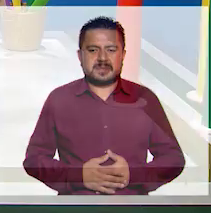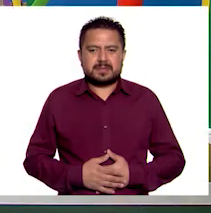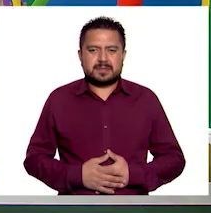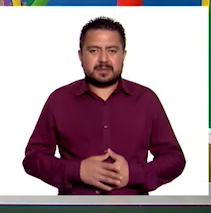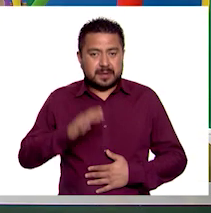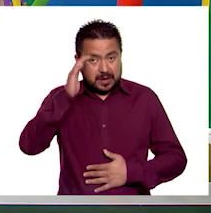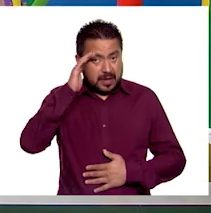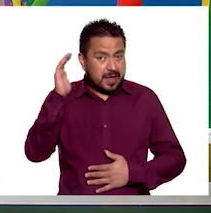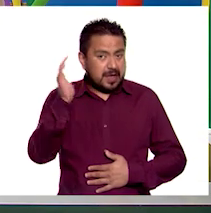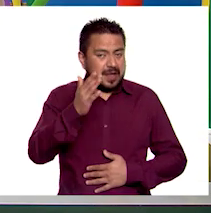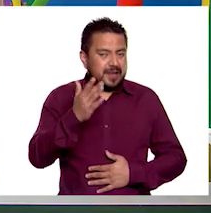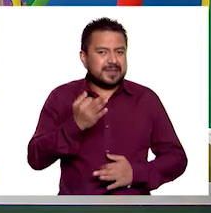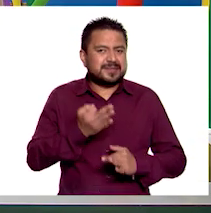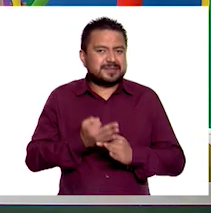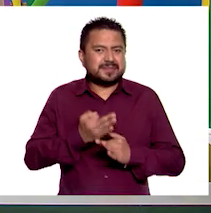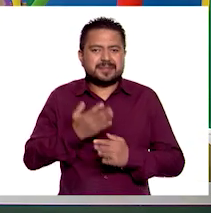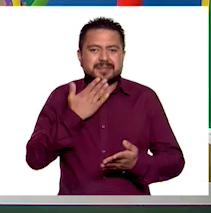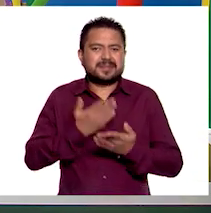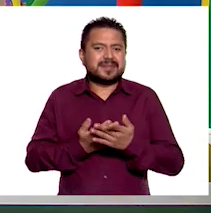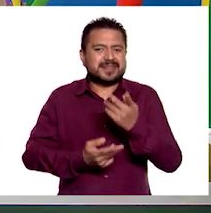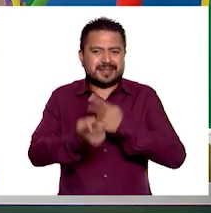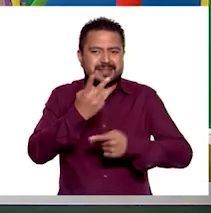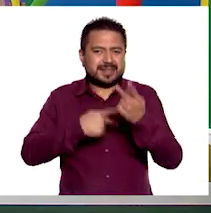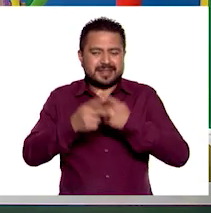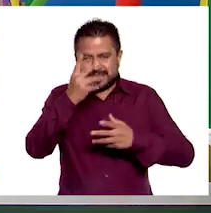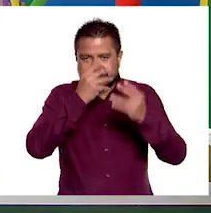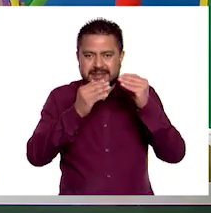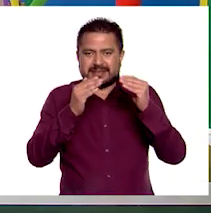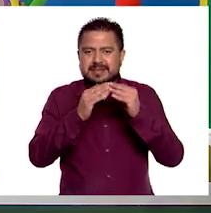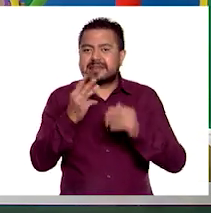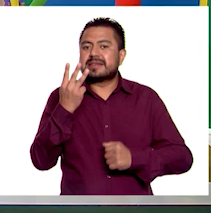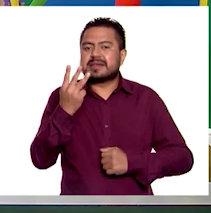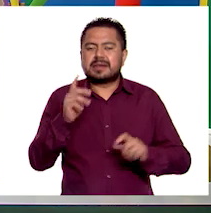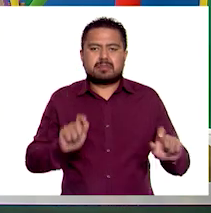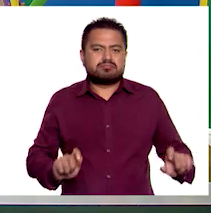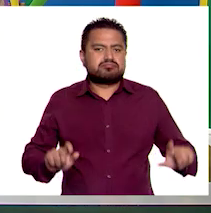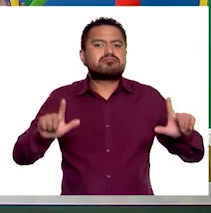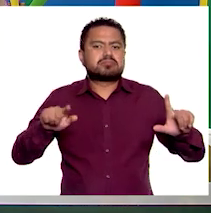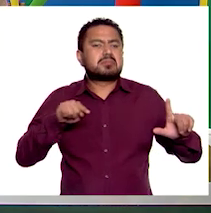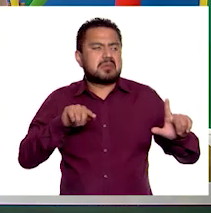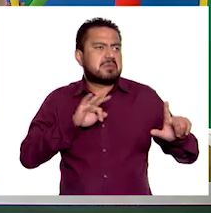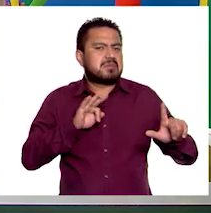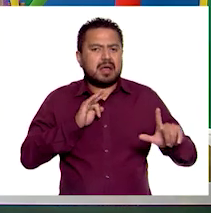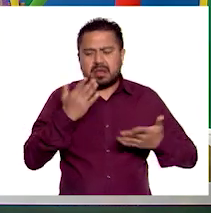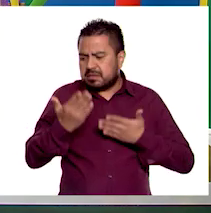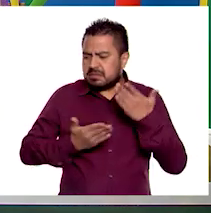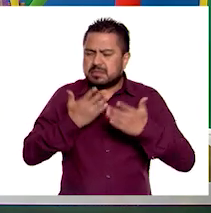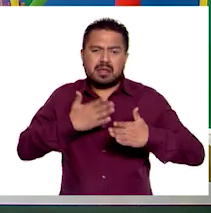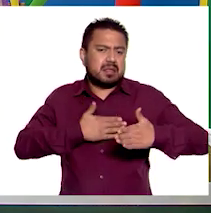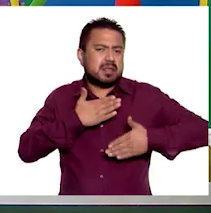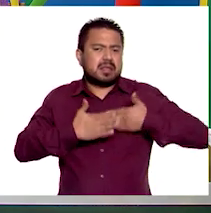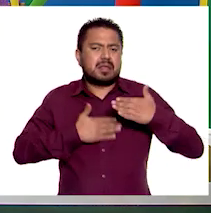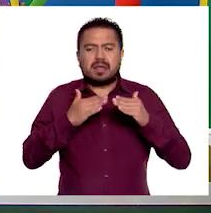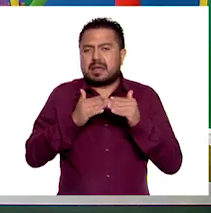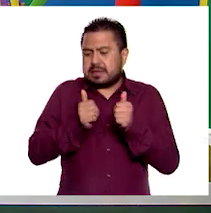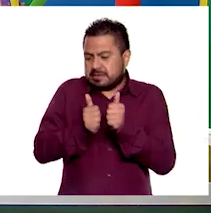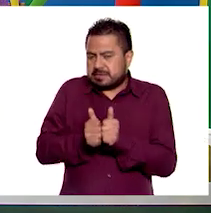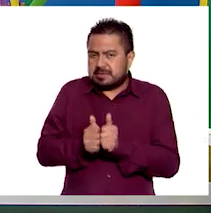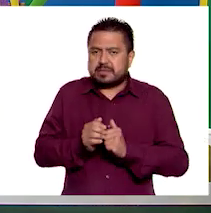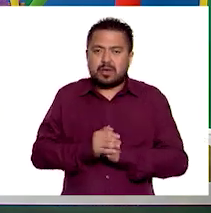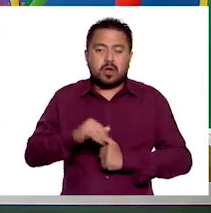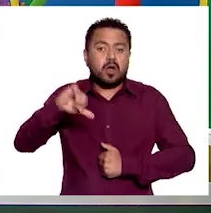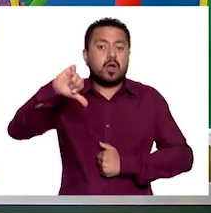¡Hola! Les damos la bienvenida a Aprende en Casa 3, un espacio en el que vamos a poder estudiar y divertirnos desde nuestros hogares.